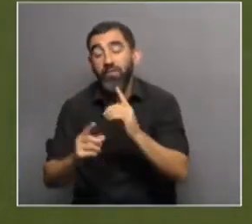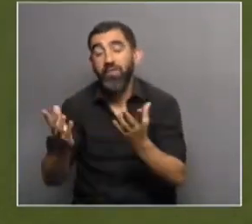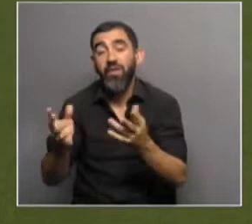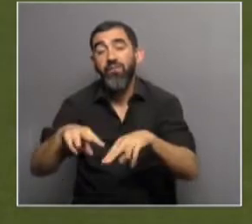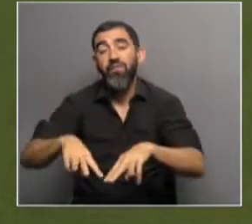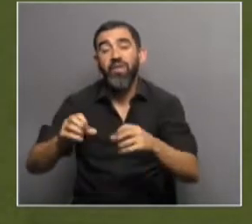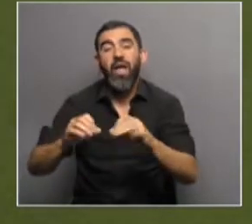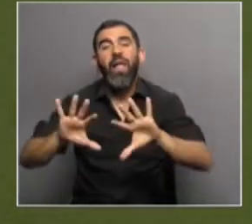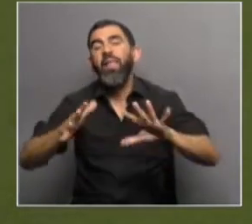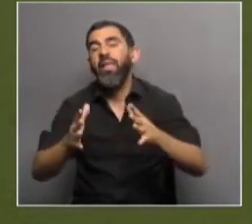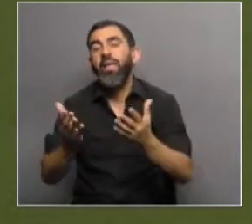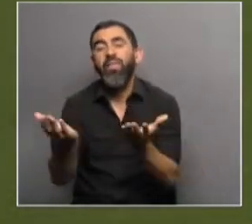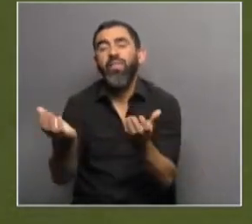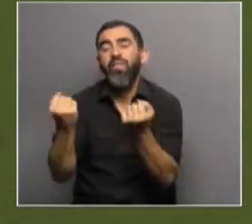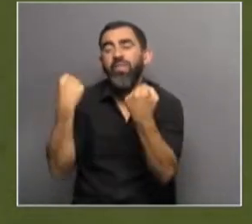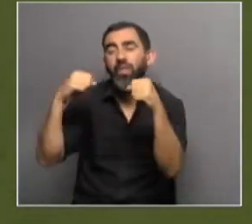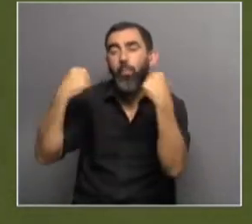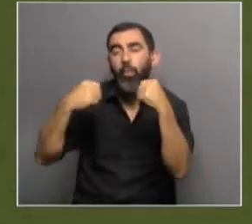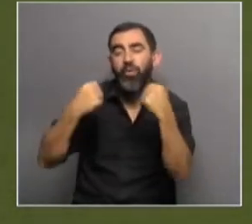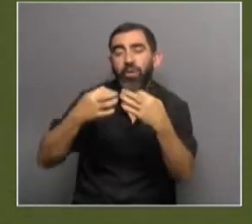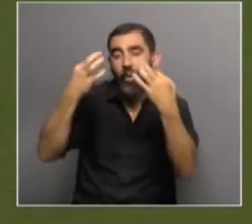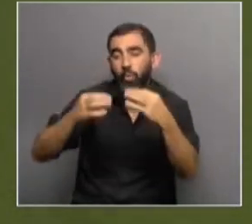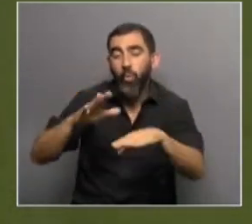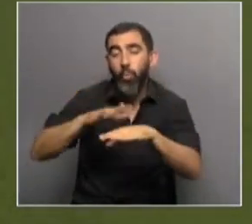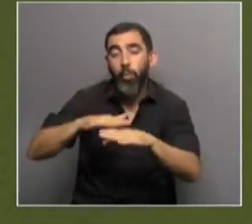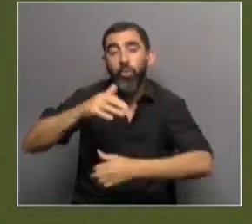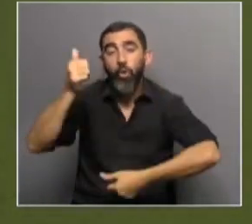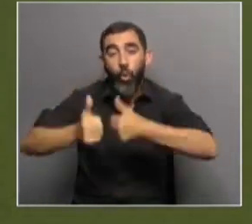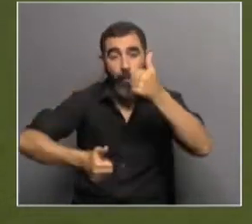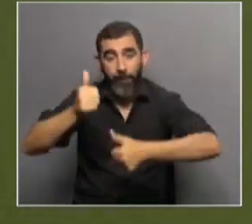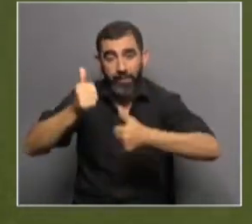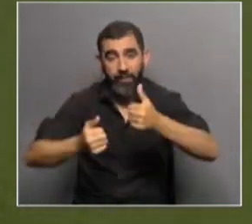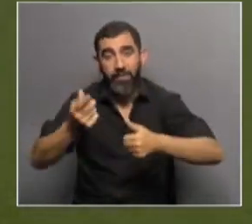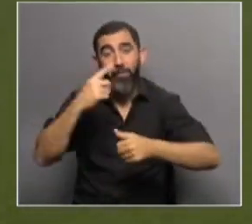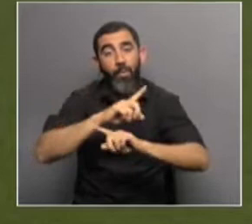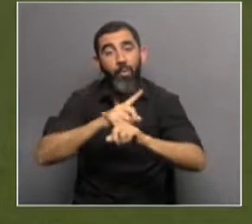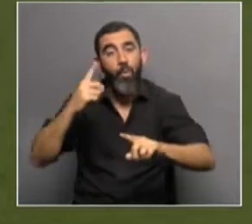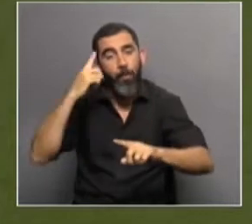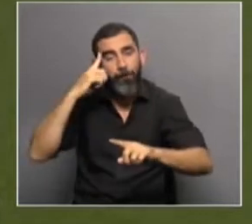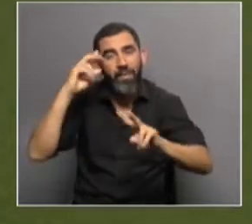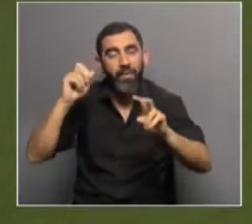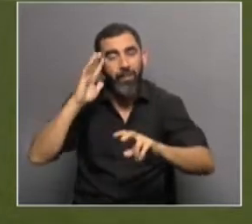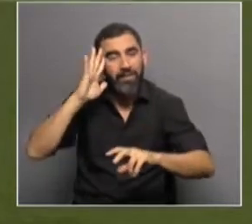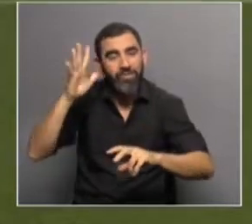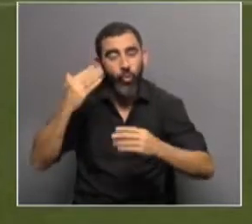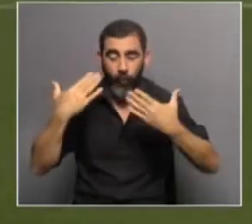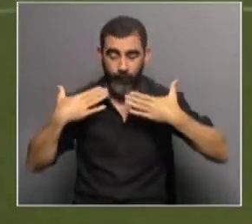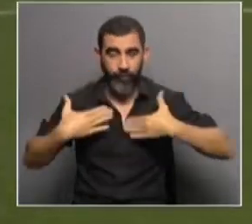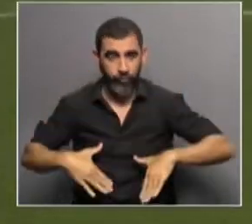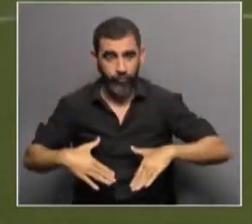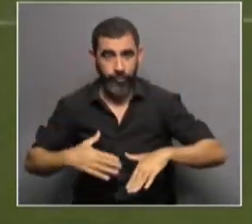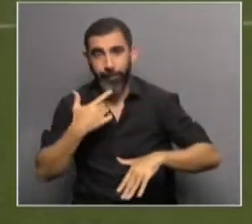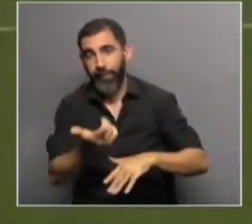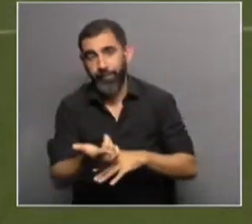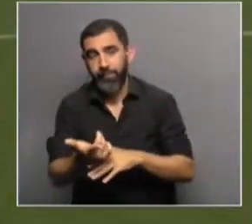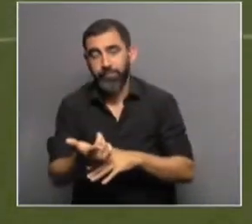qué le pasa al deportista en el evento competitivo, pero no han tomado medidas psicofisiológicas. Es decir, toman, bueno,